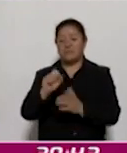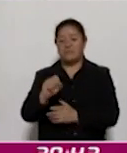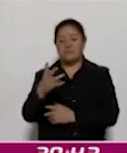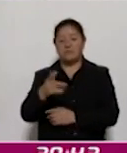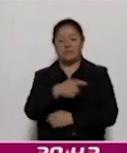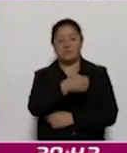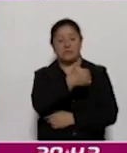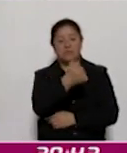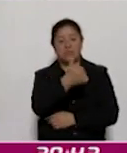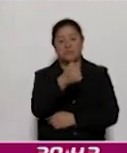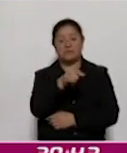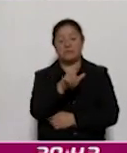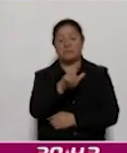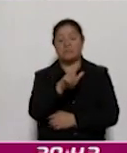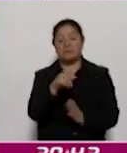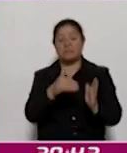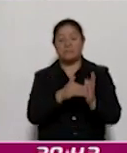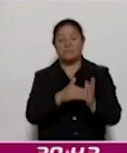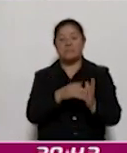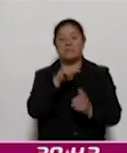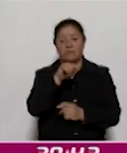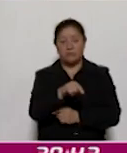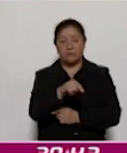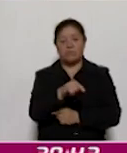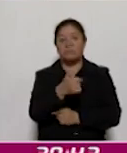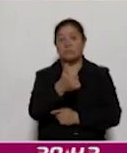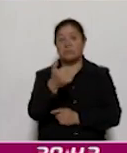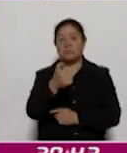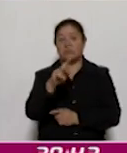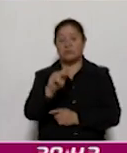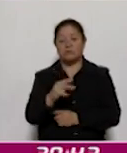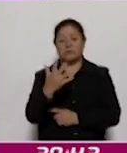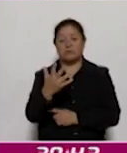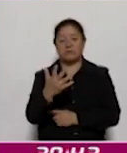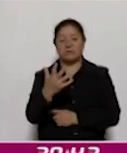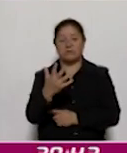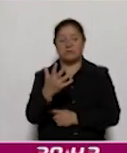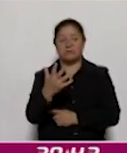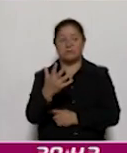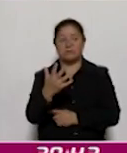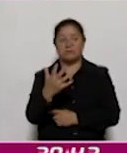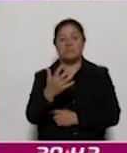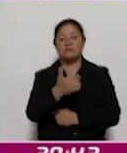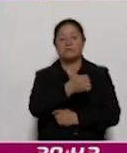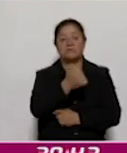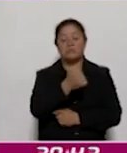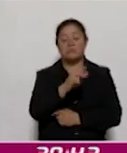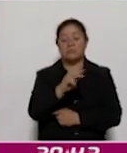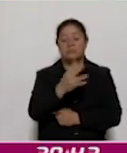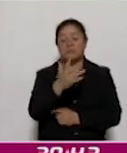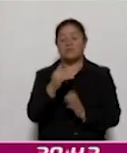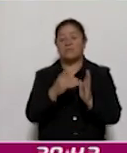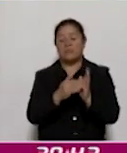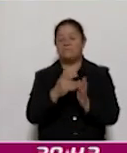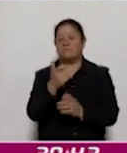de 617 mil punto 685 mil pesos.